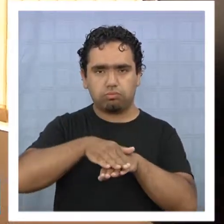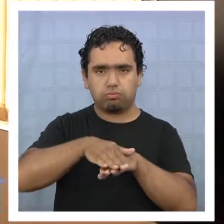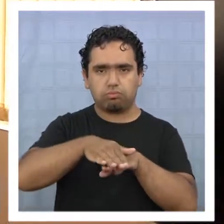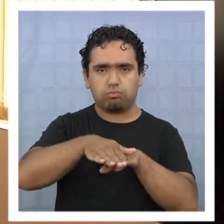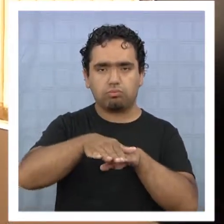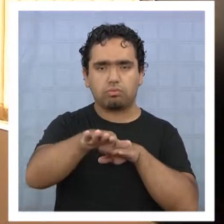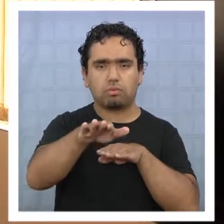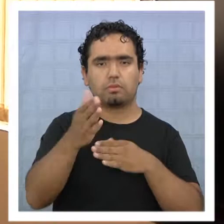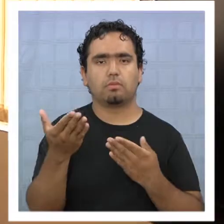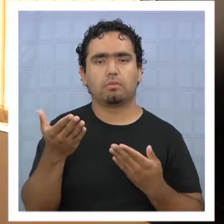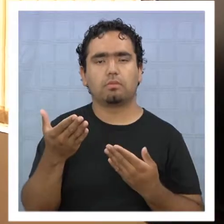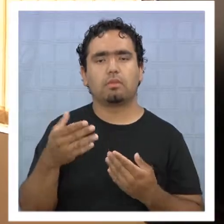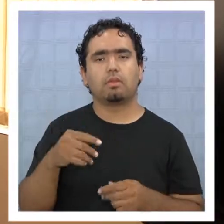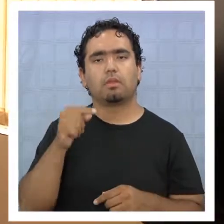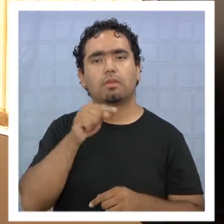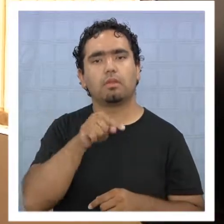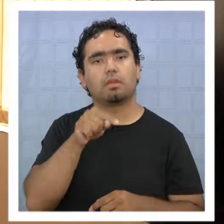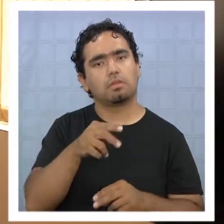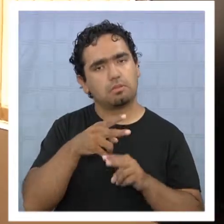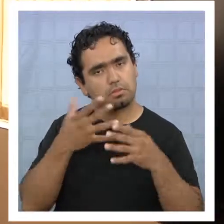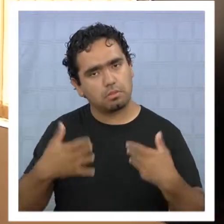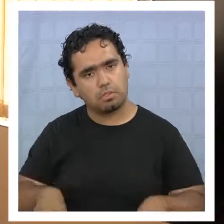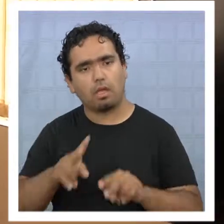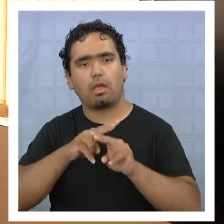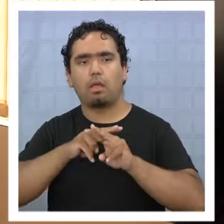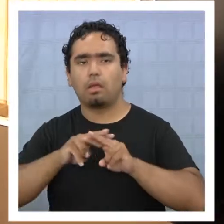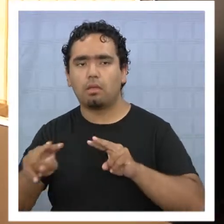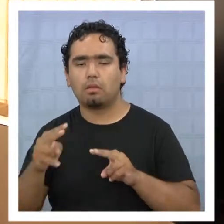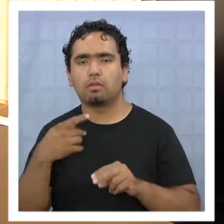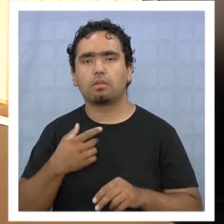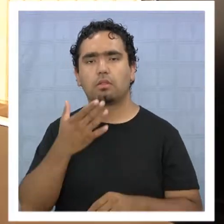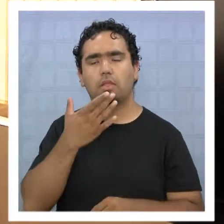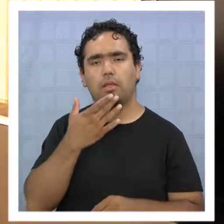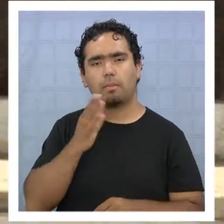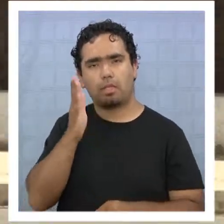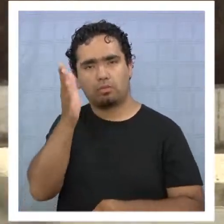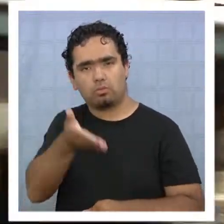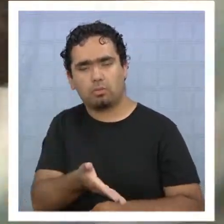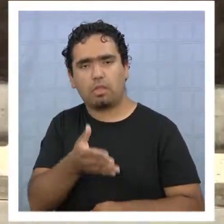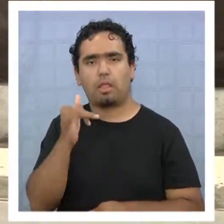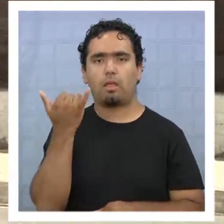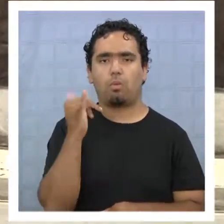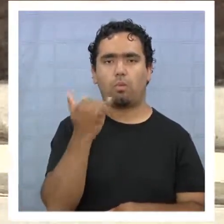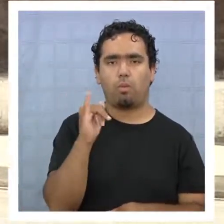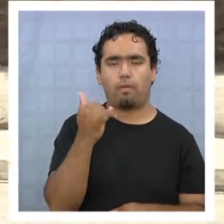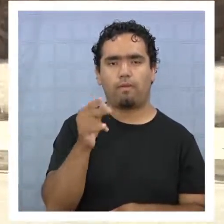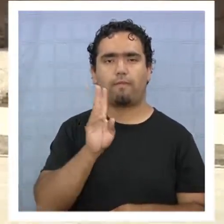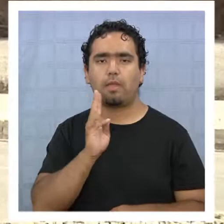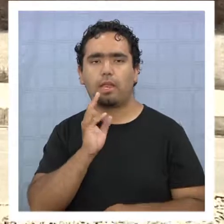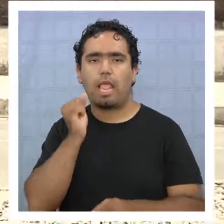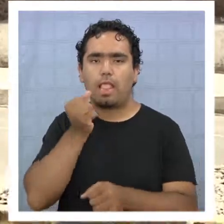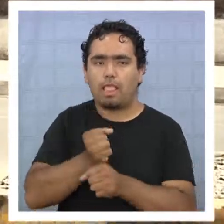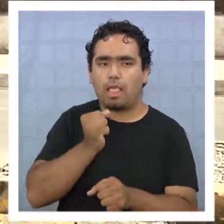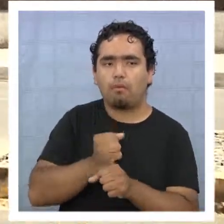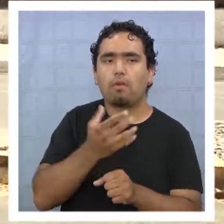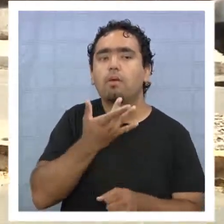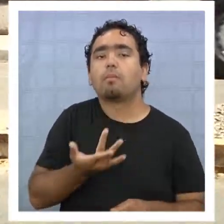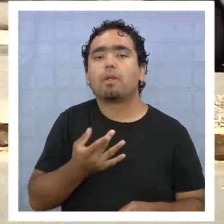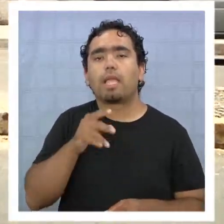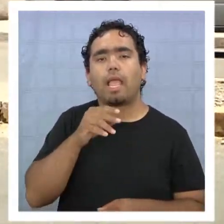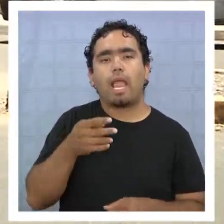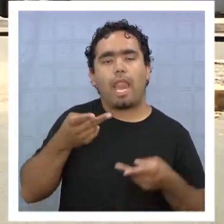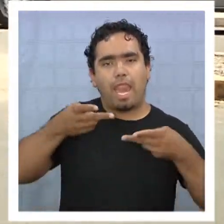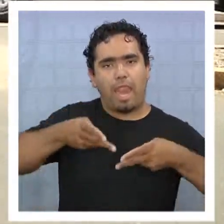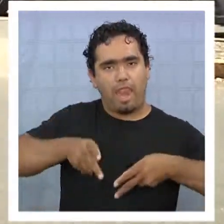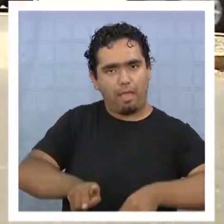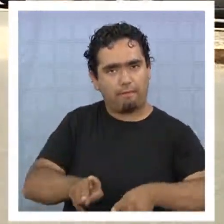Cabancha y la rotonda pasada en la intendencia regional. Eso se está efectuando. Se suspendieron los trabajos jueves y viernes por el tema